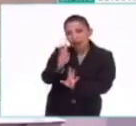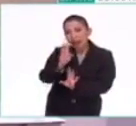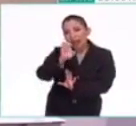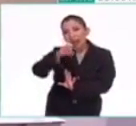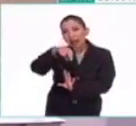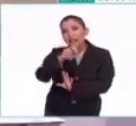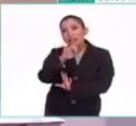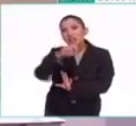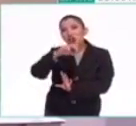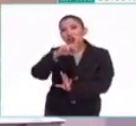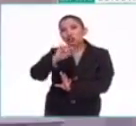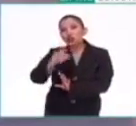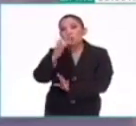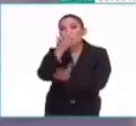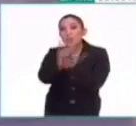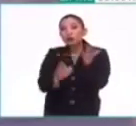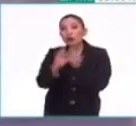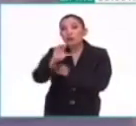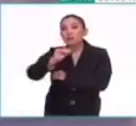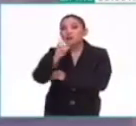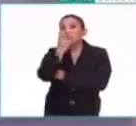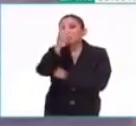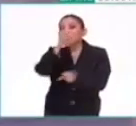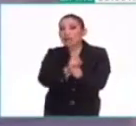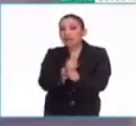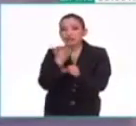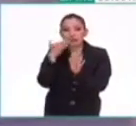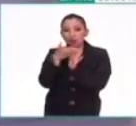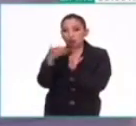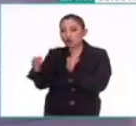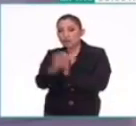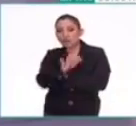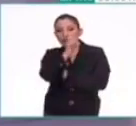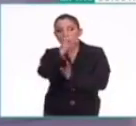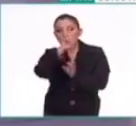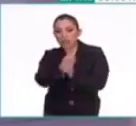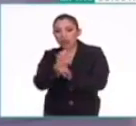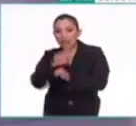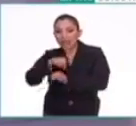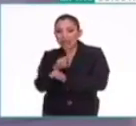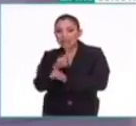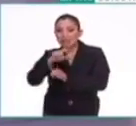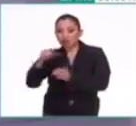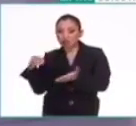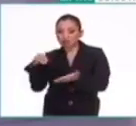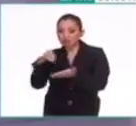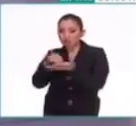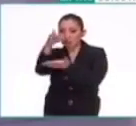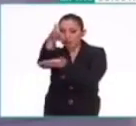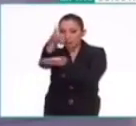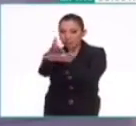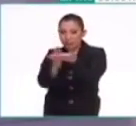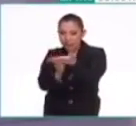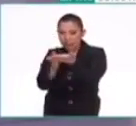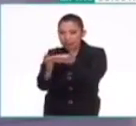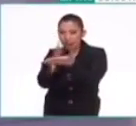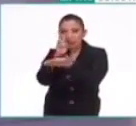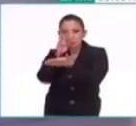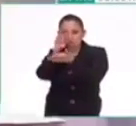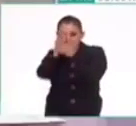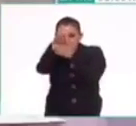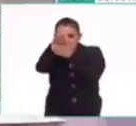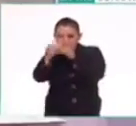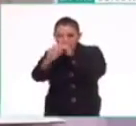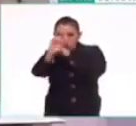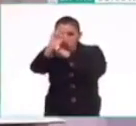equinoccio medio de 91 días. Entonces, tienen lapsos de 91 días y el equinoccio lo van a meter al centro del horizonte por